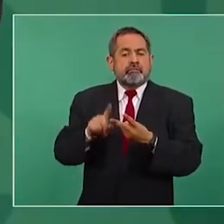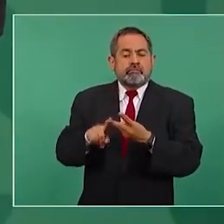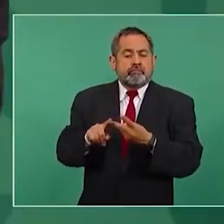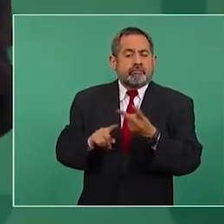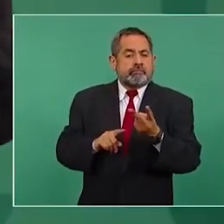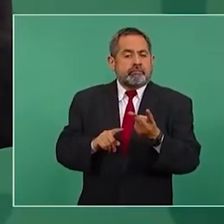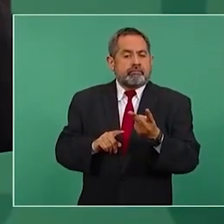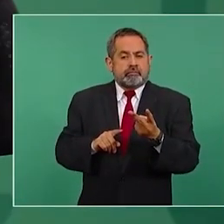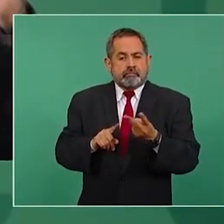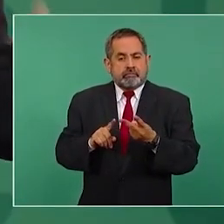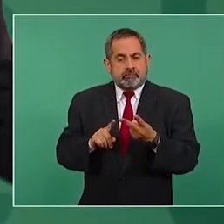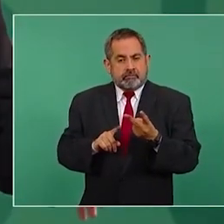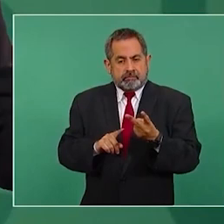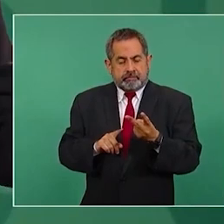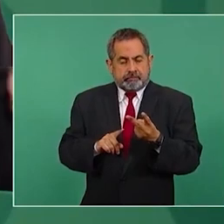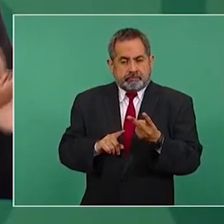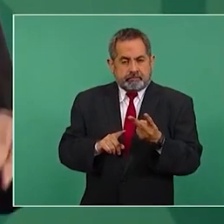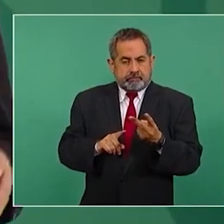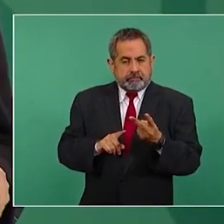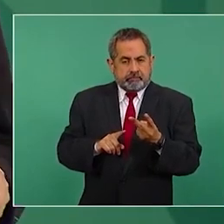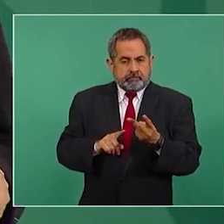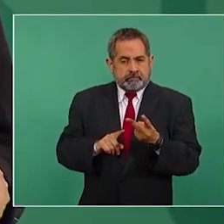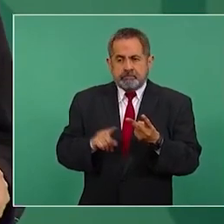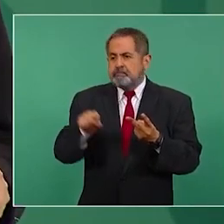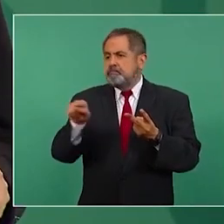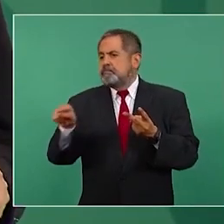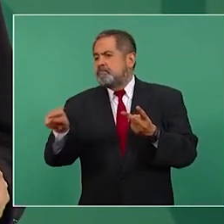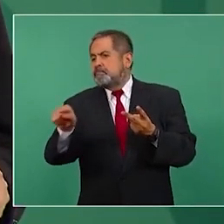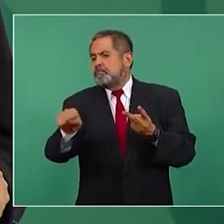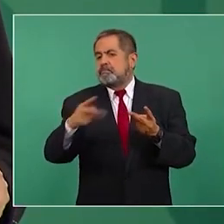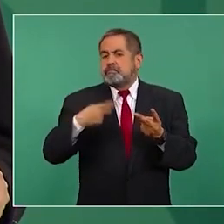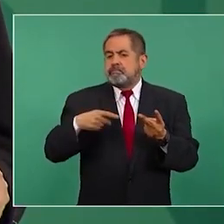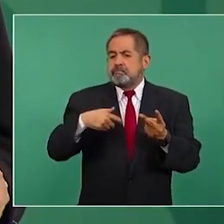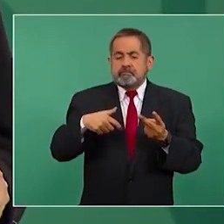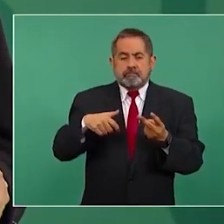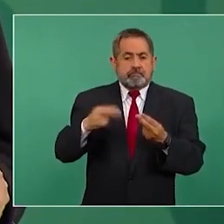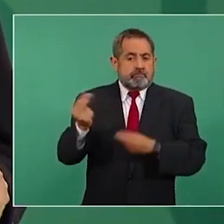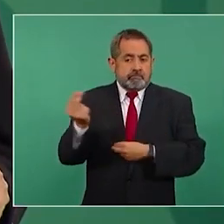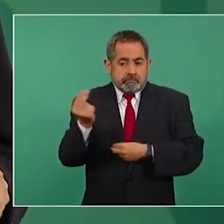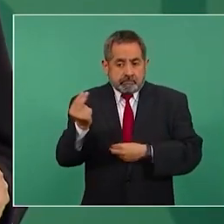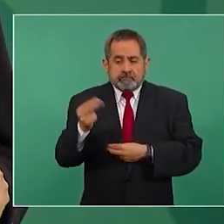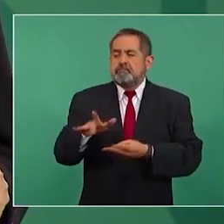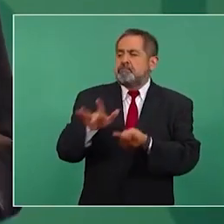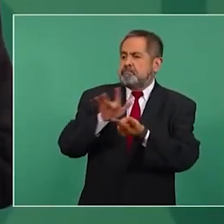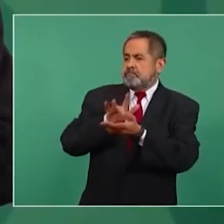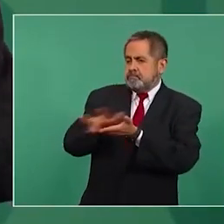las necesidades de la gente?